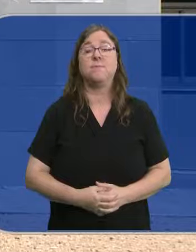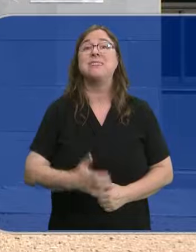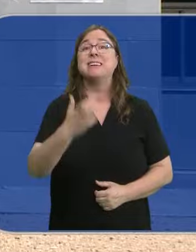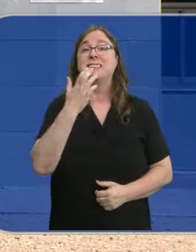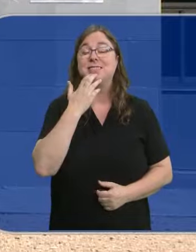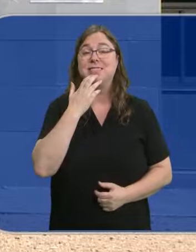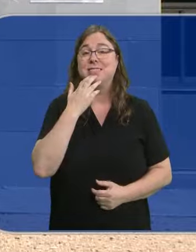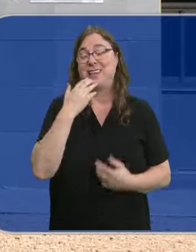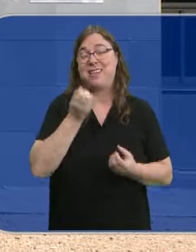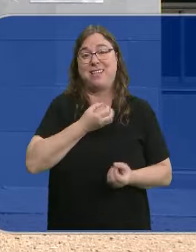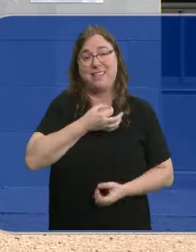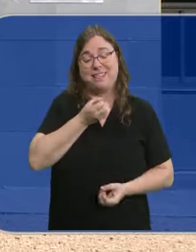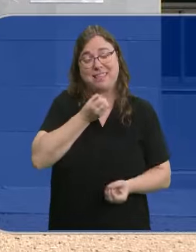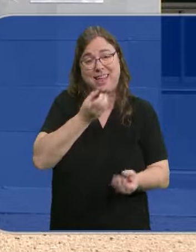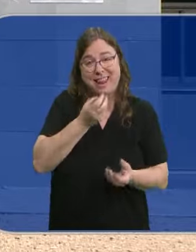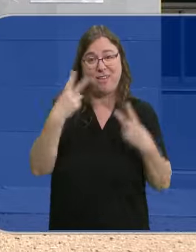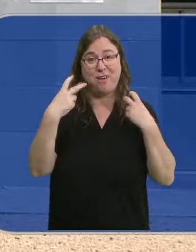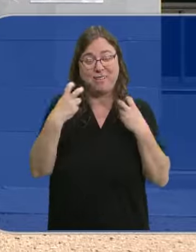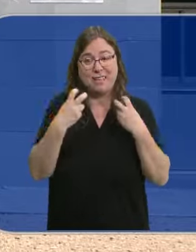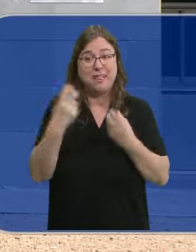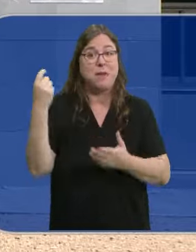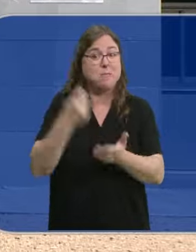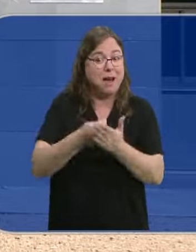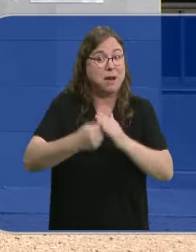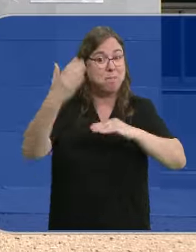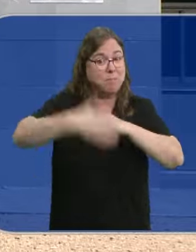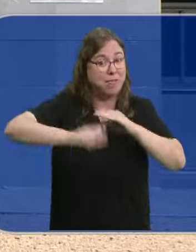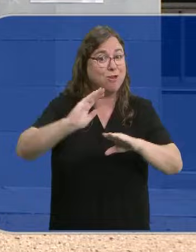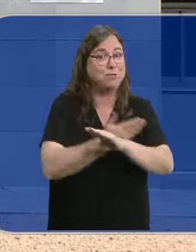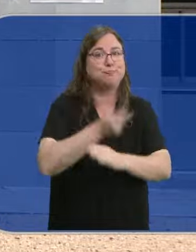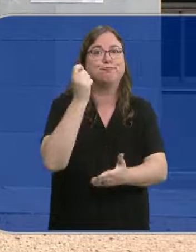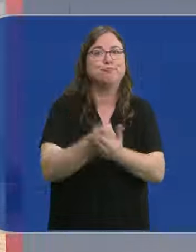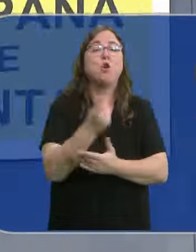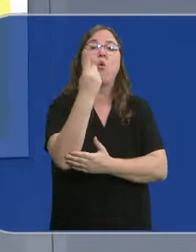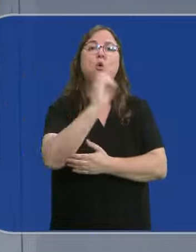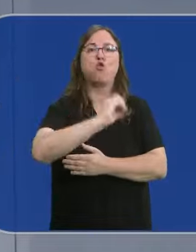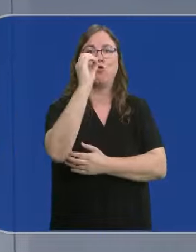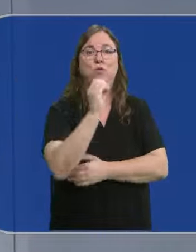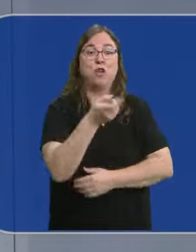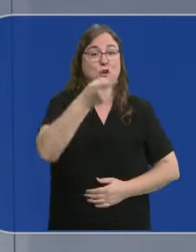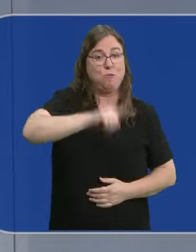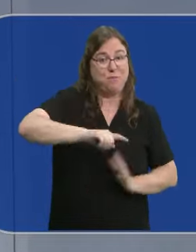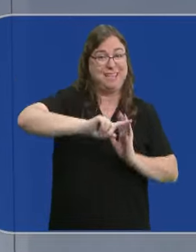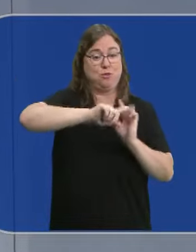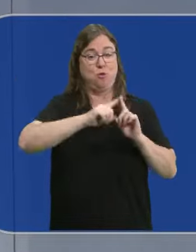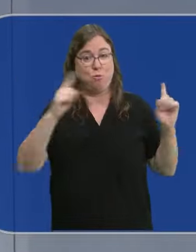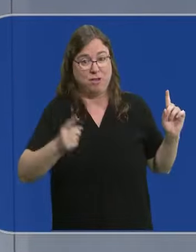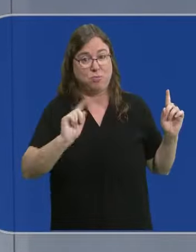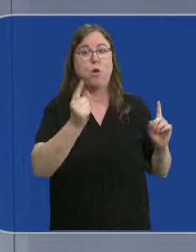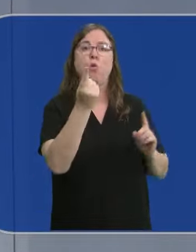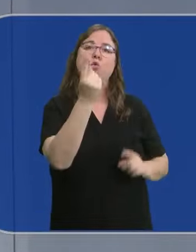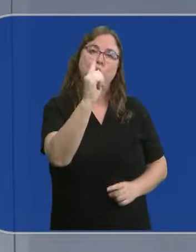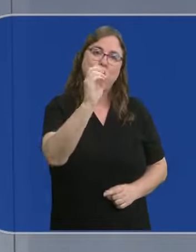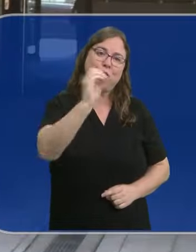Si la declaración de la renta te sale a pagar y no la has presentado dentro del plazo, tendrás una sanción de un 1% por cada mes completo que haya transcurrido.